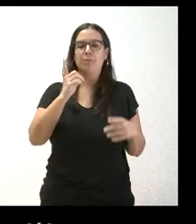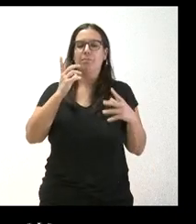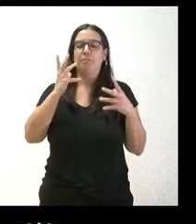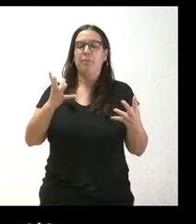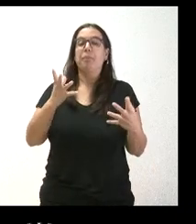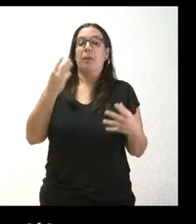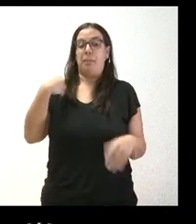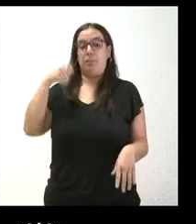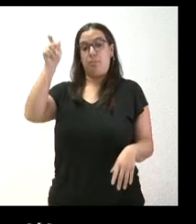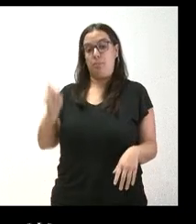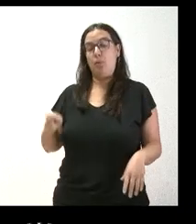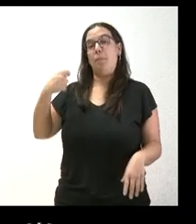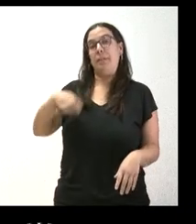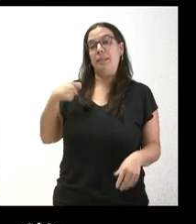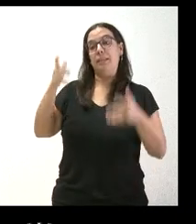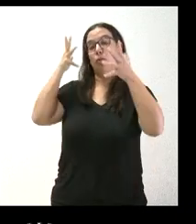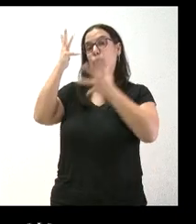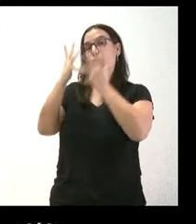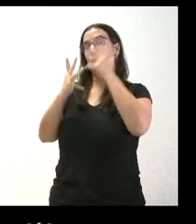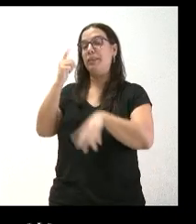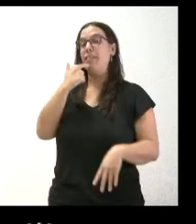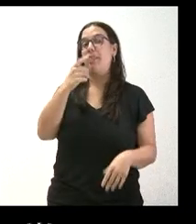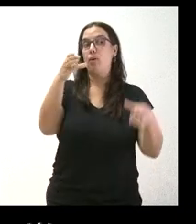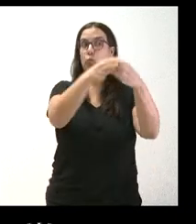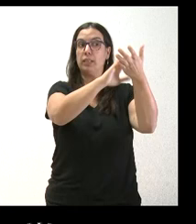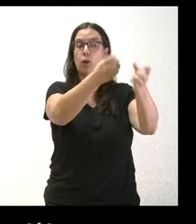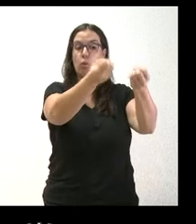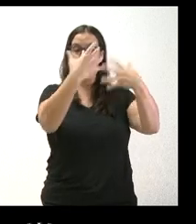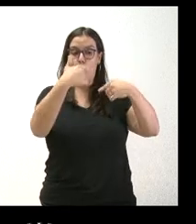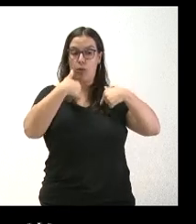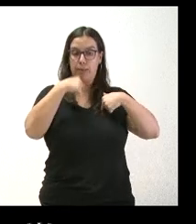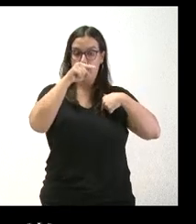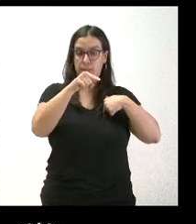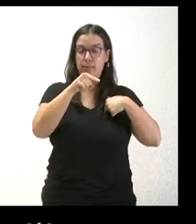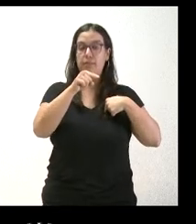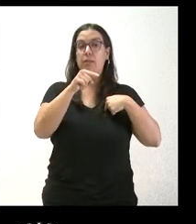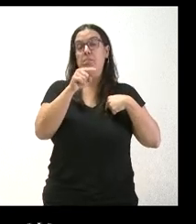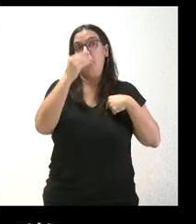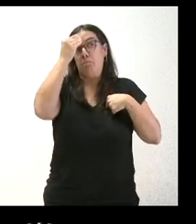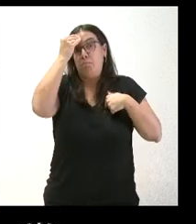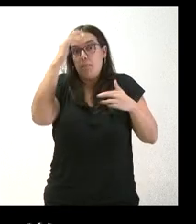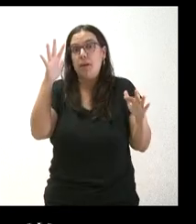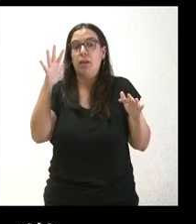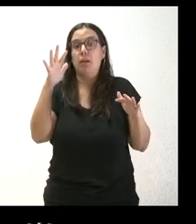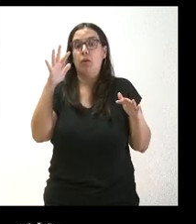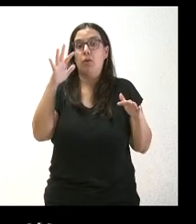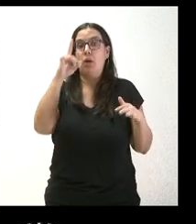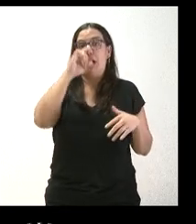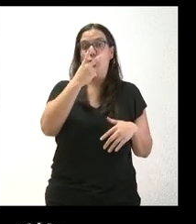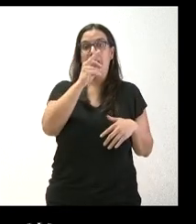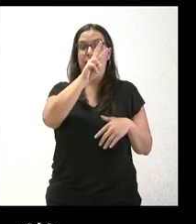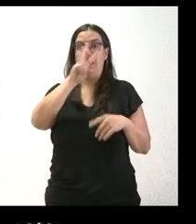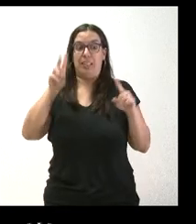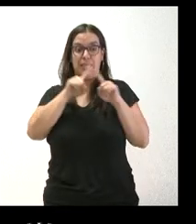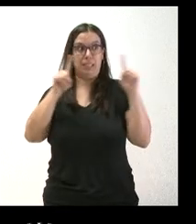El propio presidente del Consejo de Cuentas hablaba de que la Junta le había informado, entiendo que a principios de 2023, que estaban